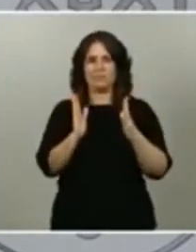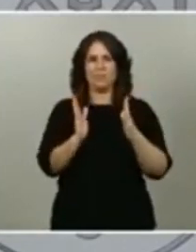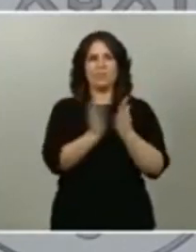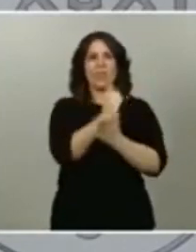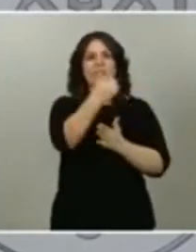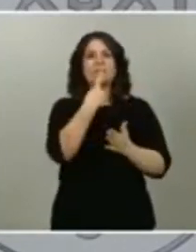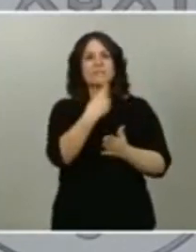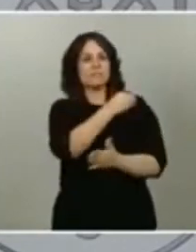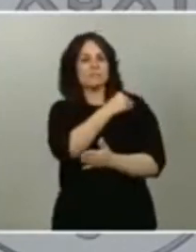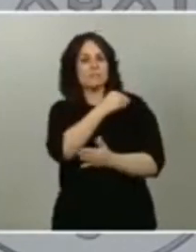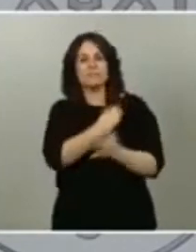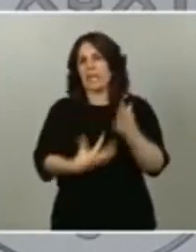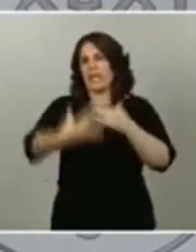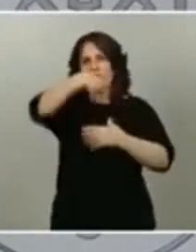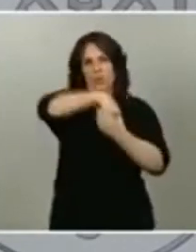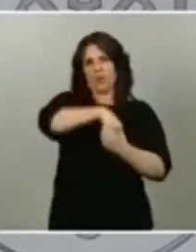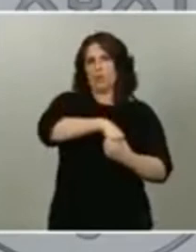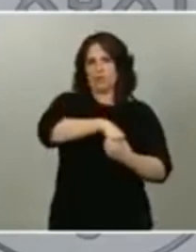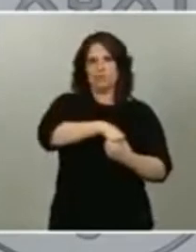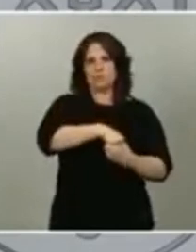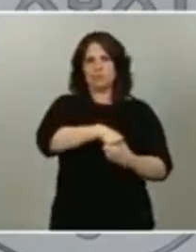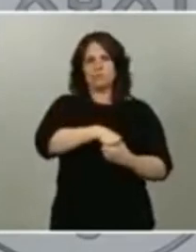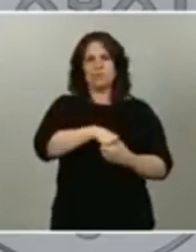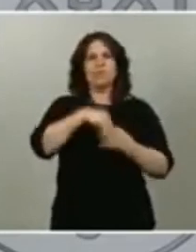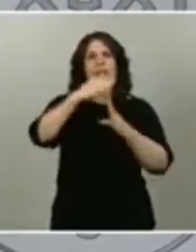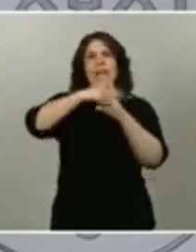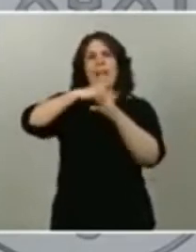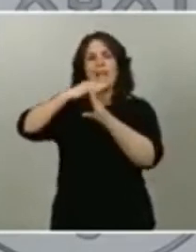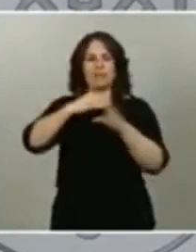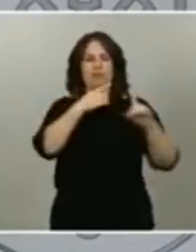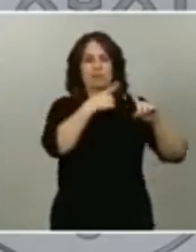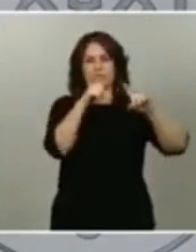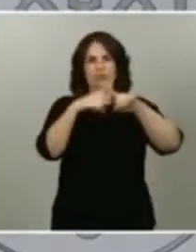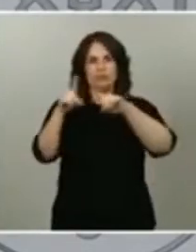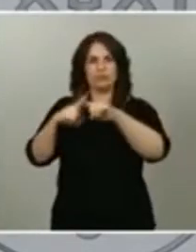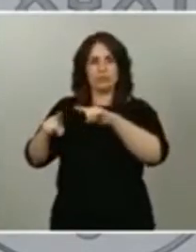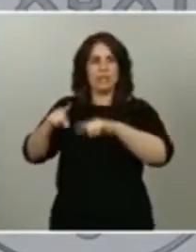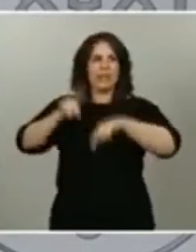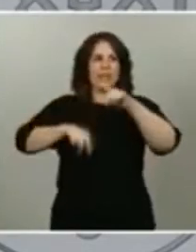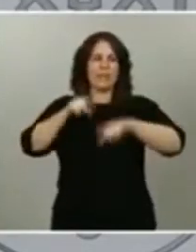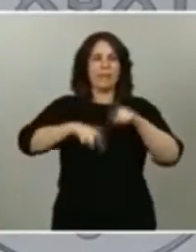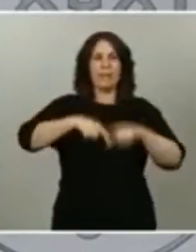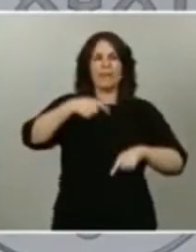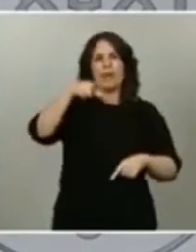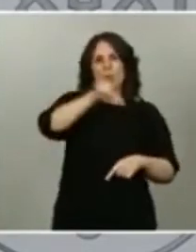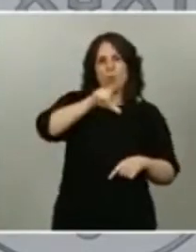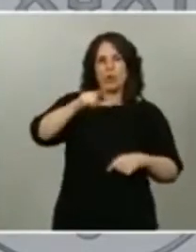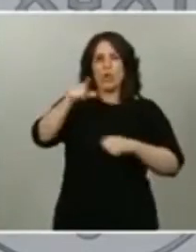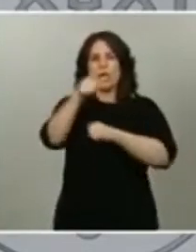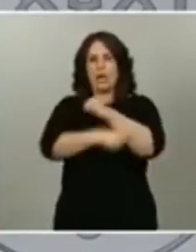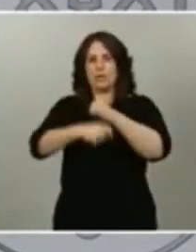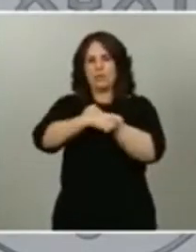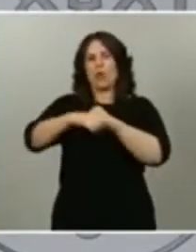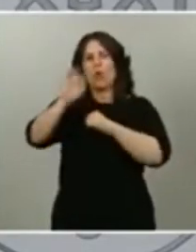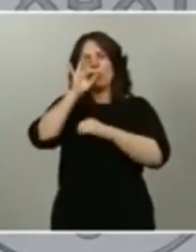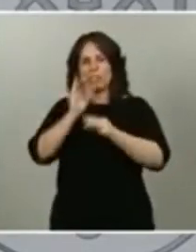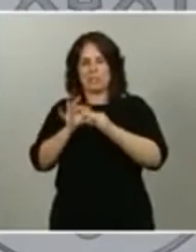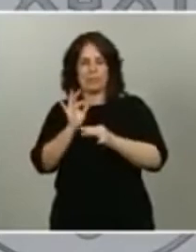usted hacía referencia con diferente nivel de gradualidad dependiendo del mes julio agosto o septiembre y